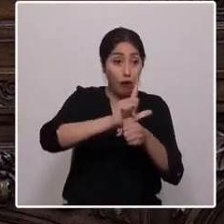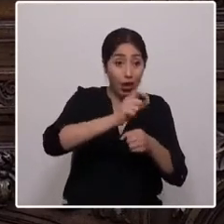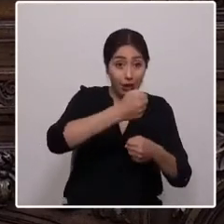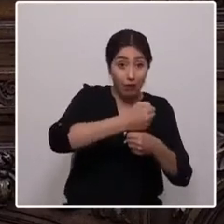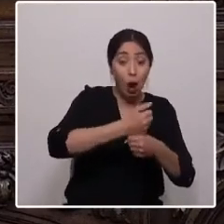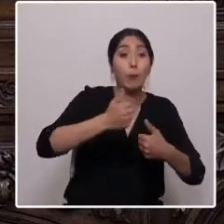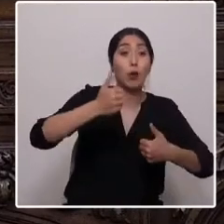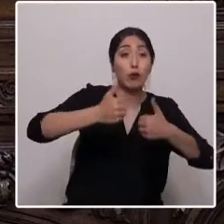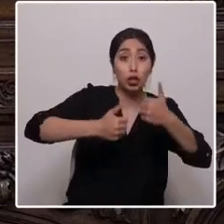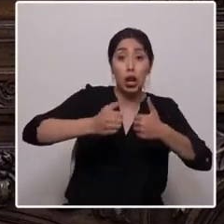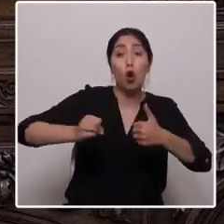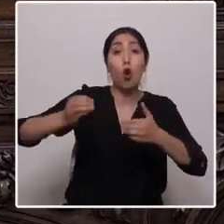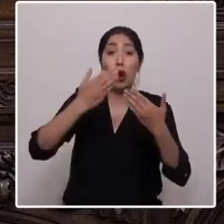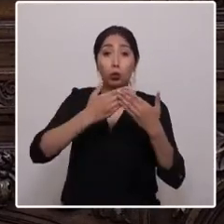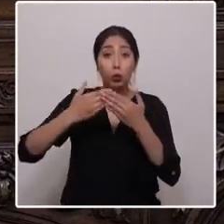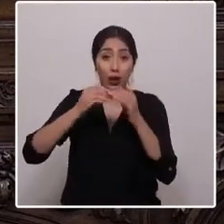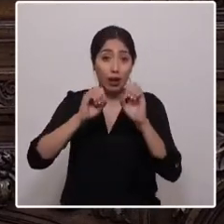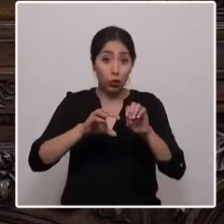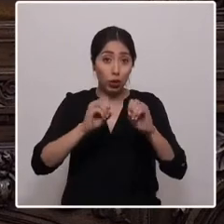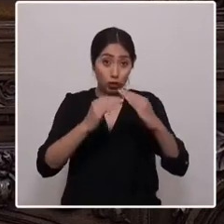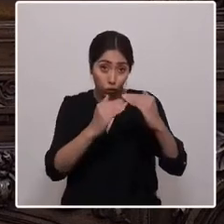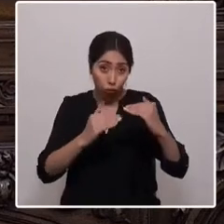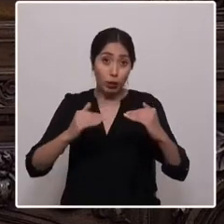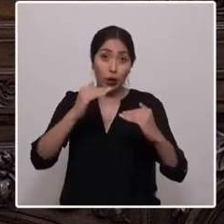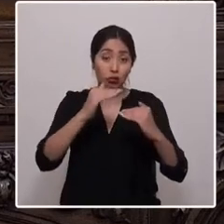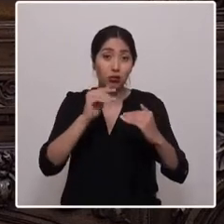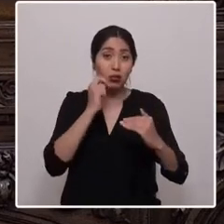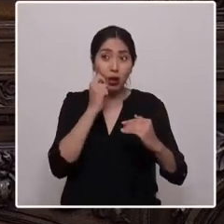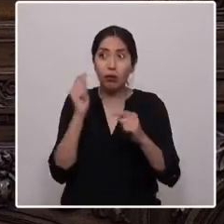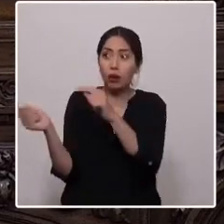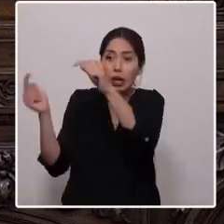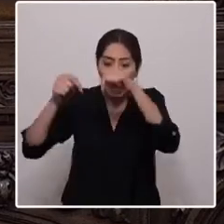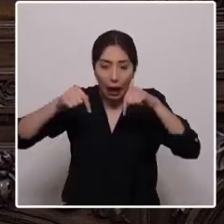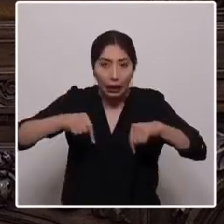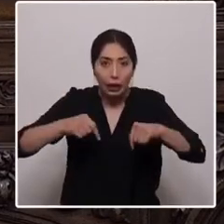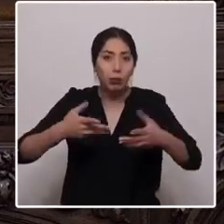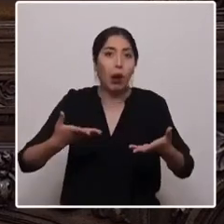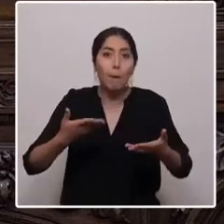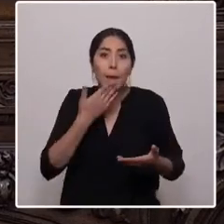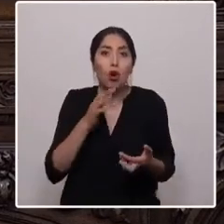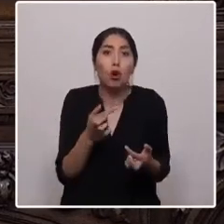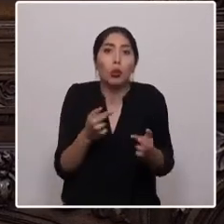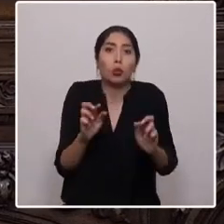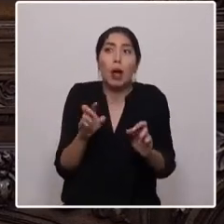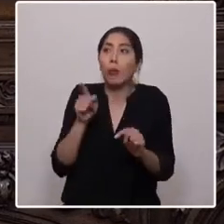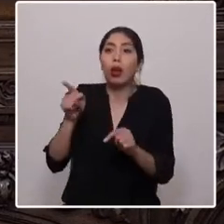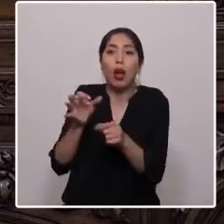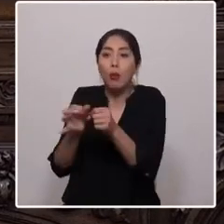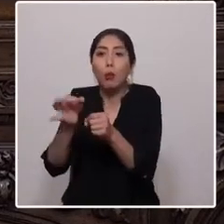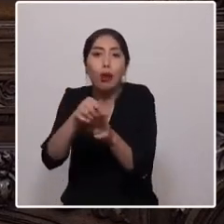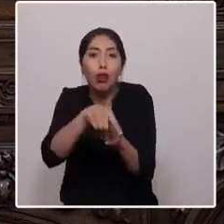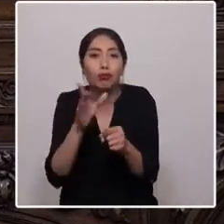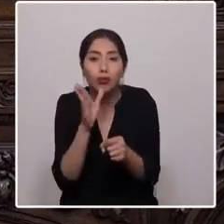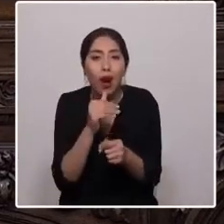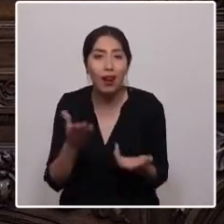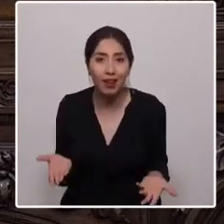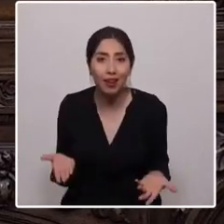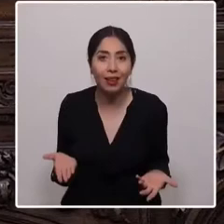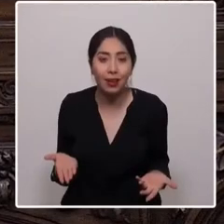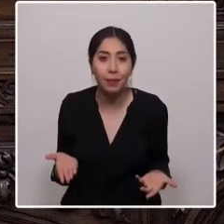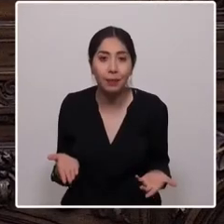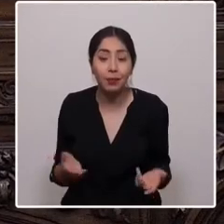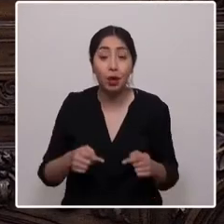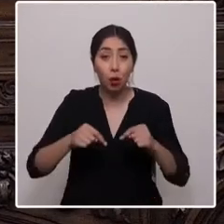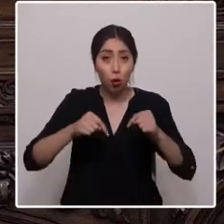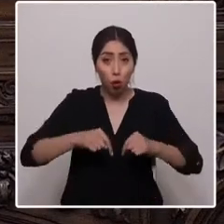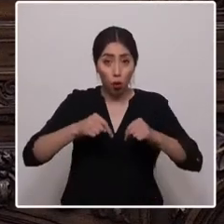es decir, mejores oportunidades que en nuestro territorio no existen. Hoy, con total responsabilidad y entusiasmo, asumo un nuevo